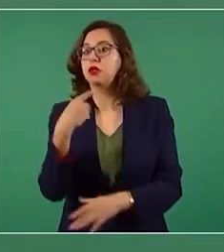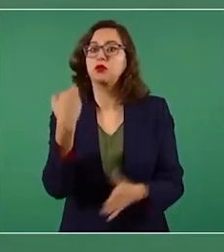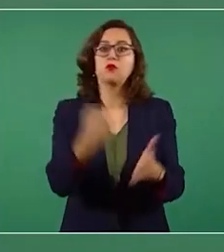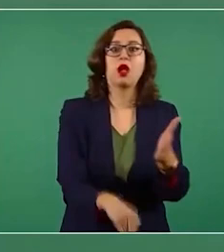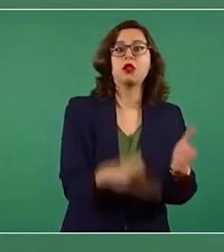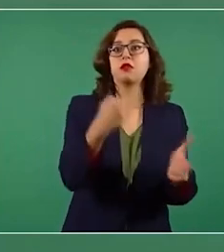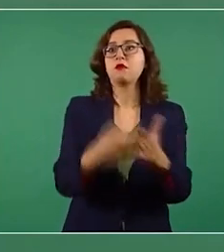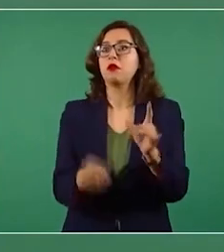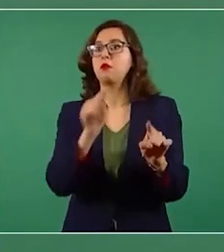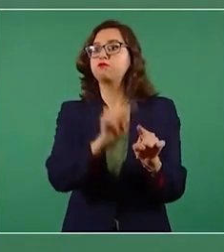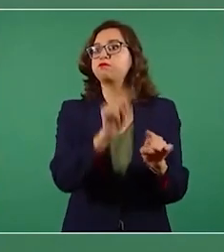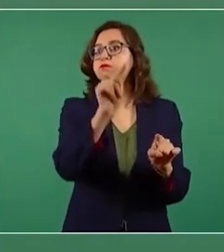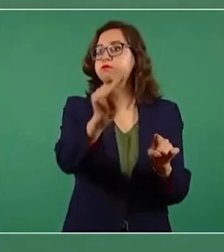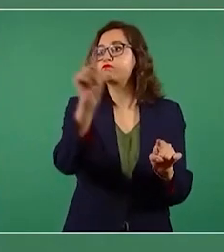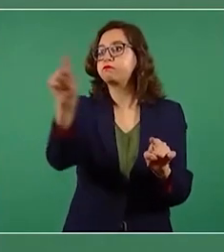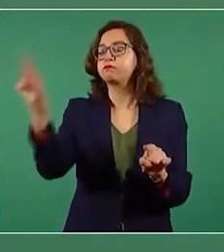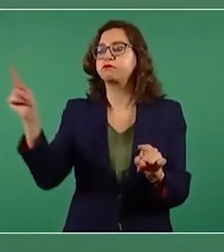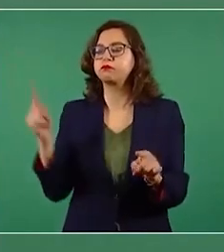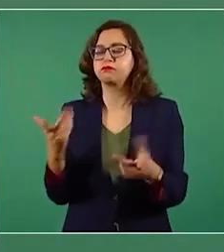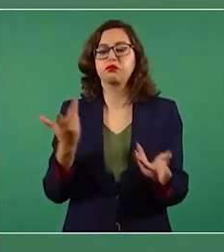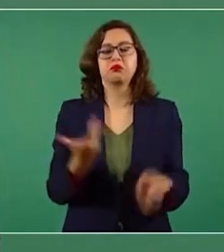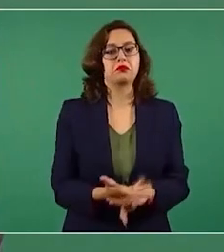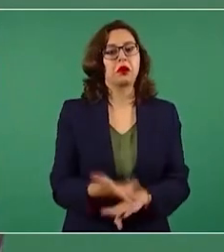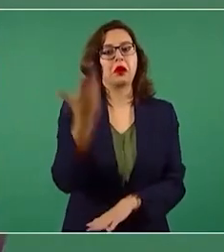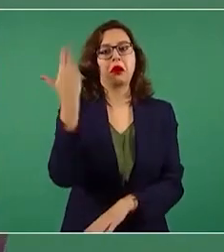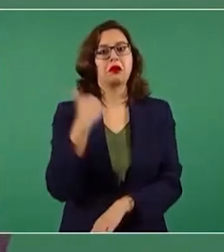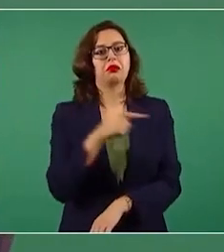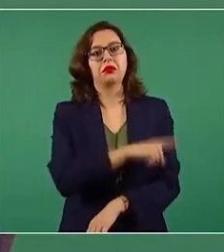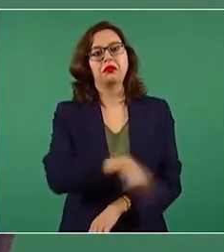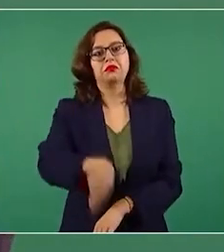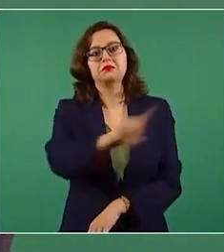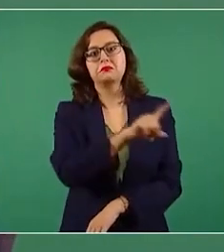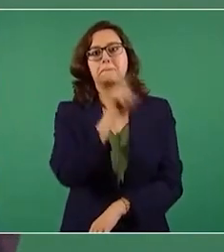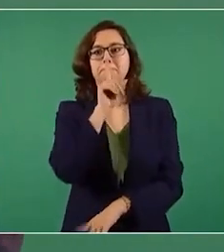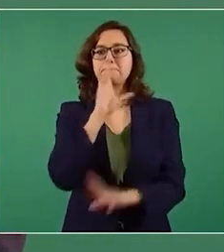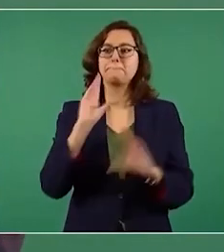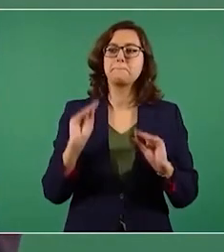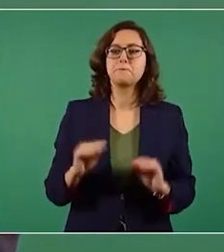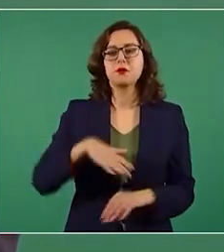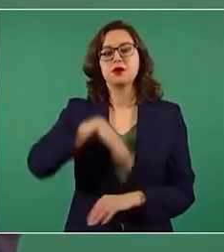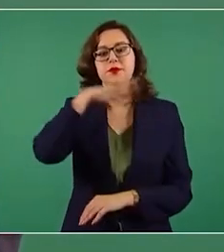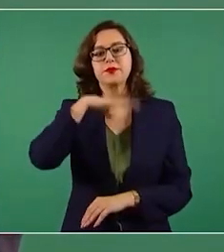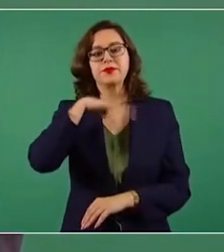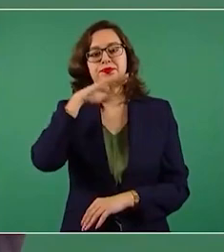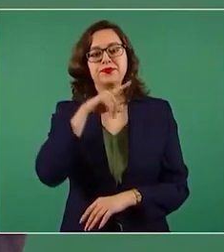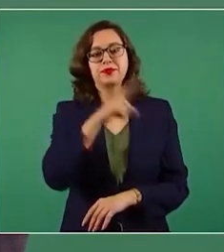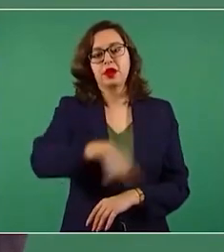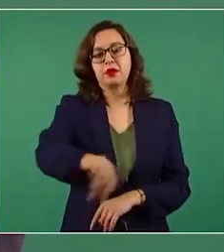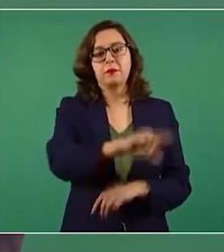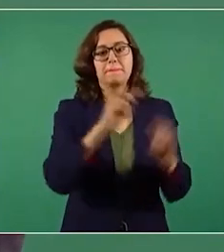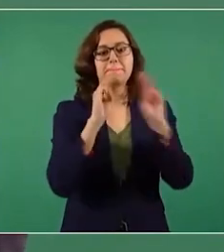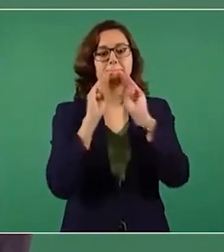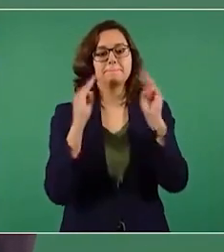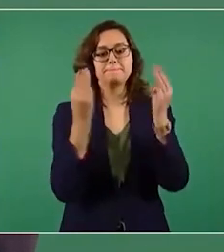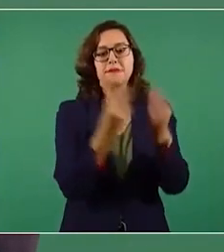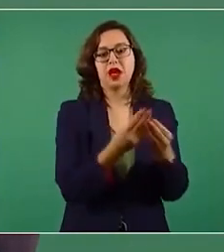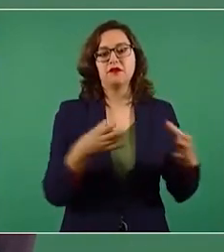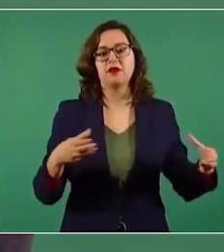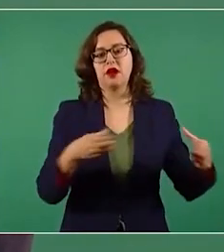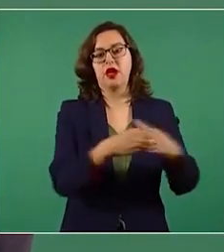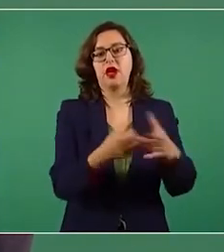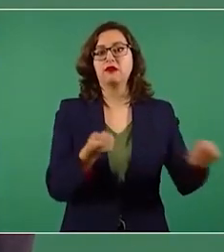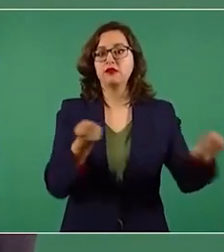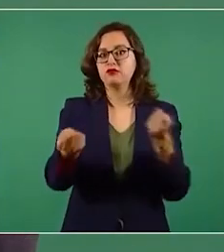y estamos haciendo todo un esfuerzo enfrentando a esta mafia para que